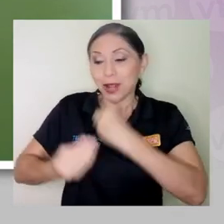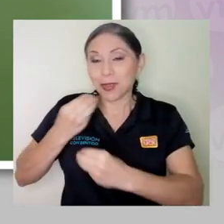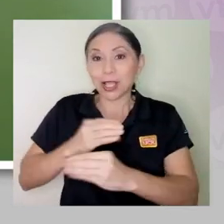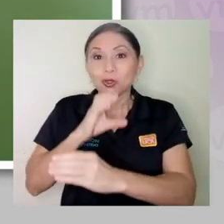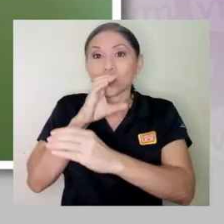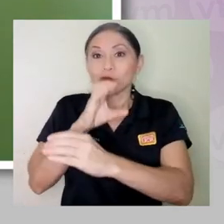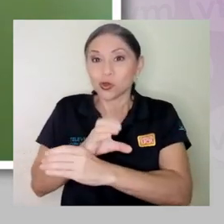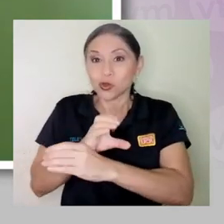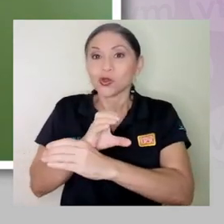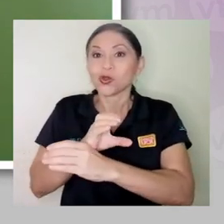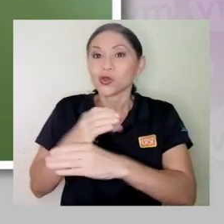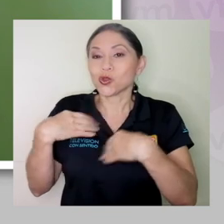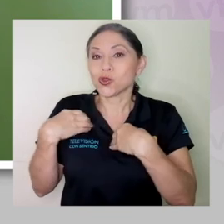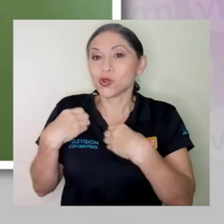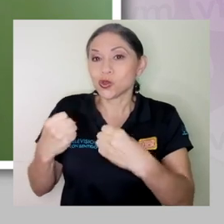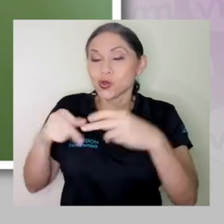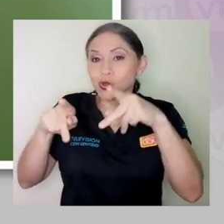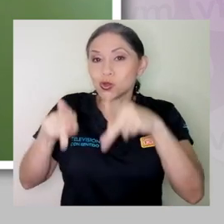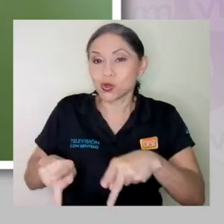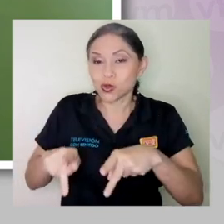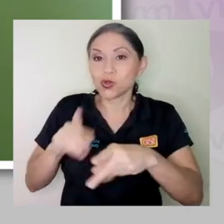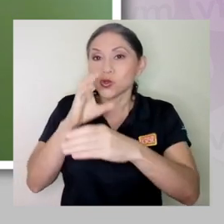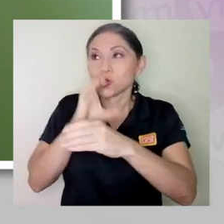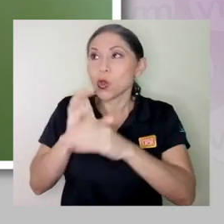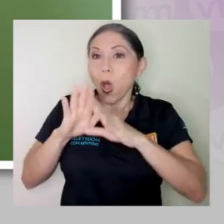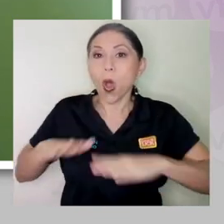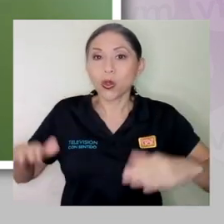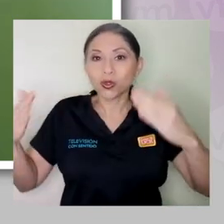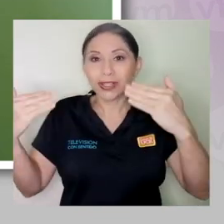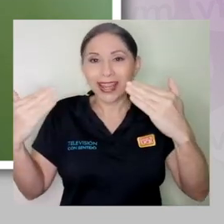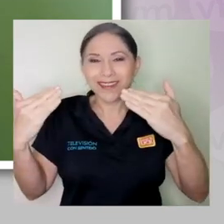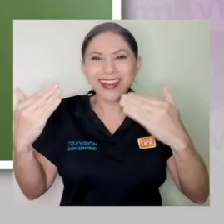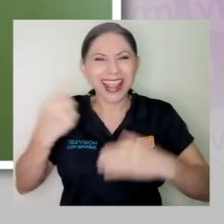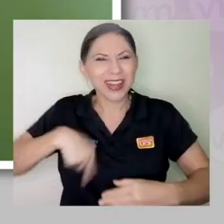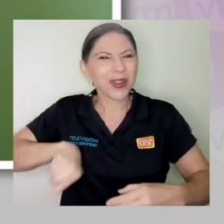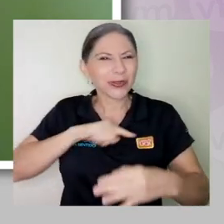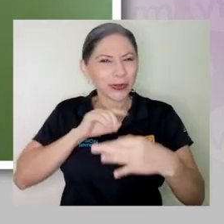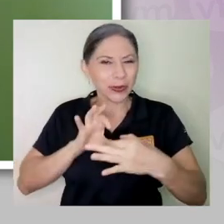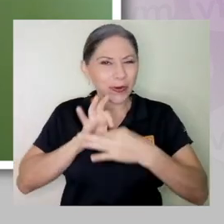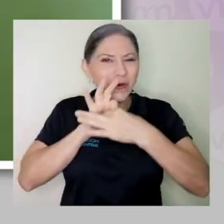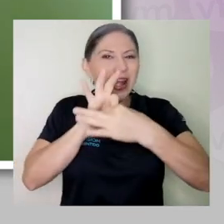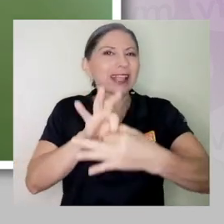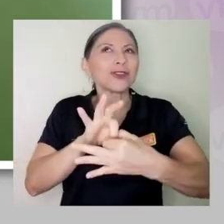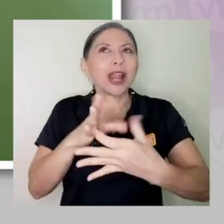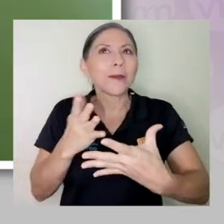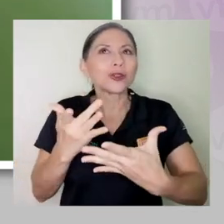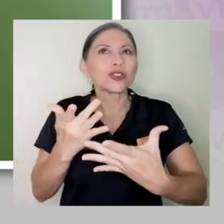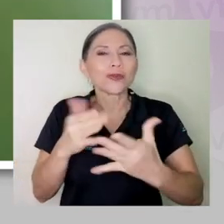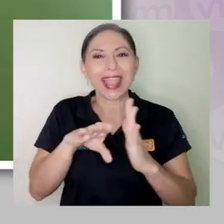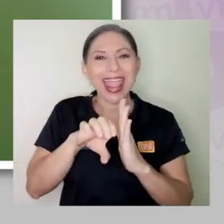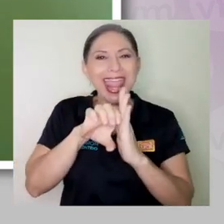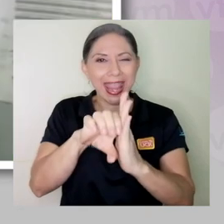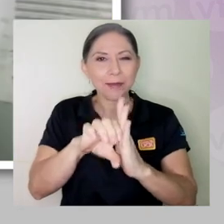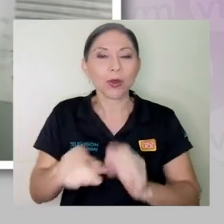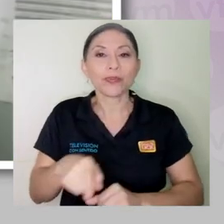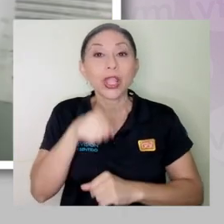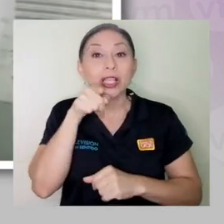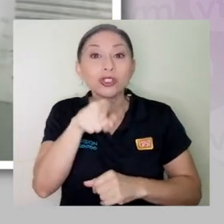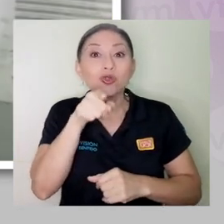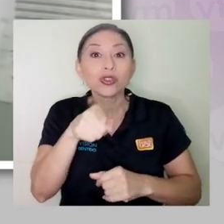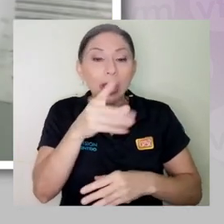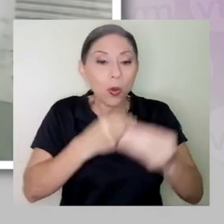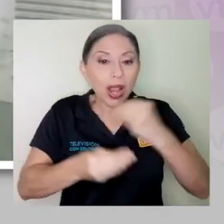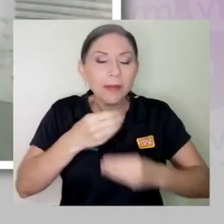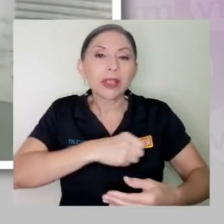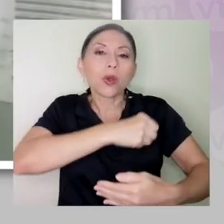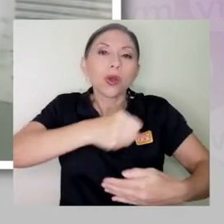tratado de relacionarlo un poco, por ejemplo, vamos a ver, si usted recocina un alimento, ya eso es